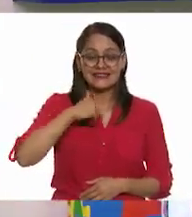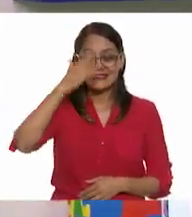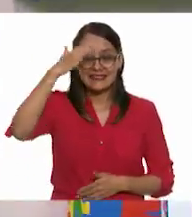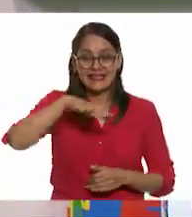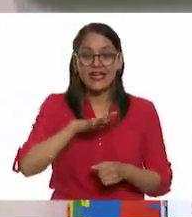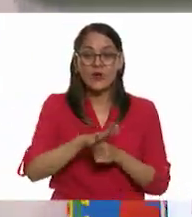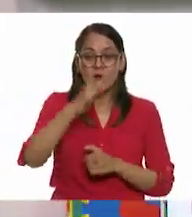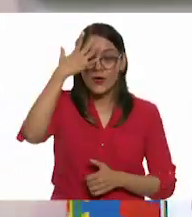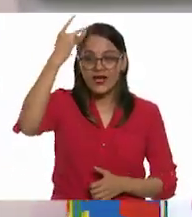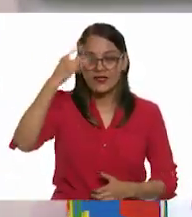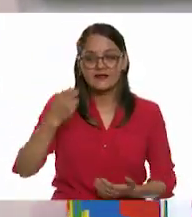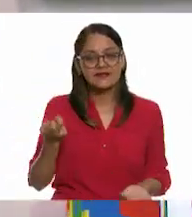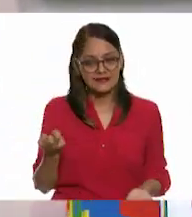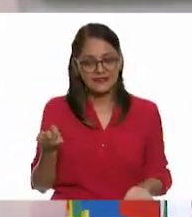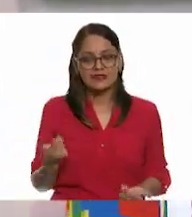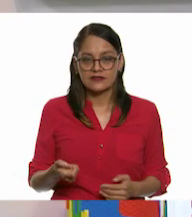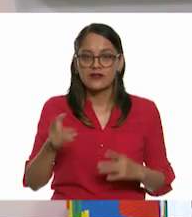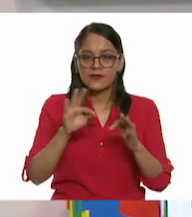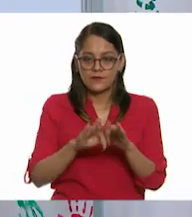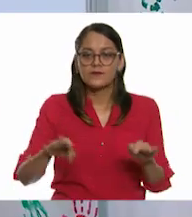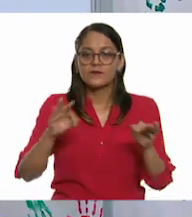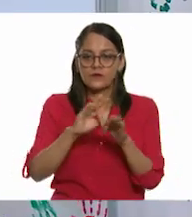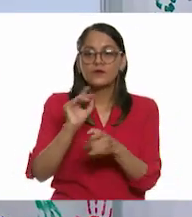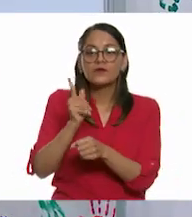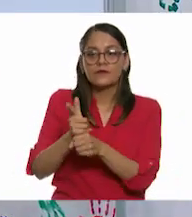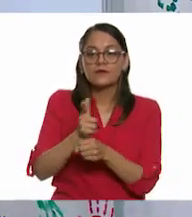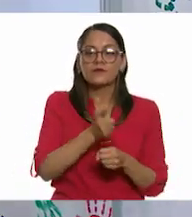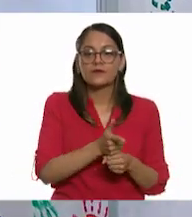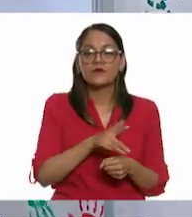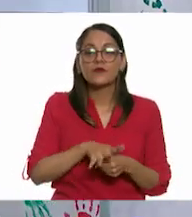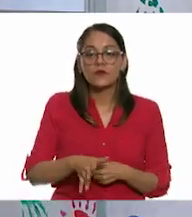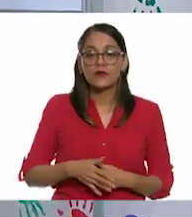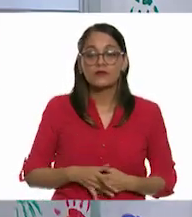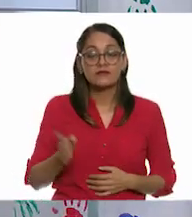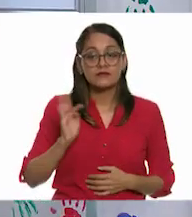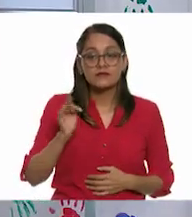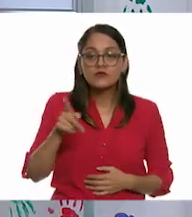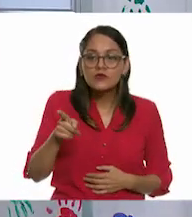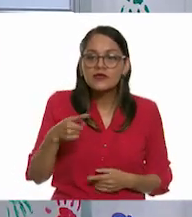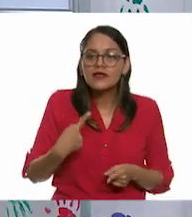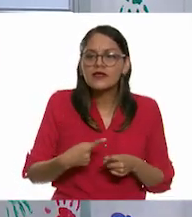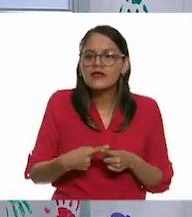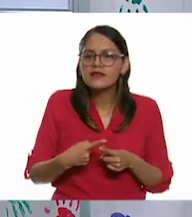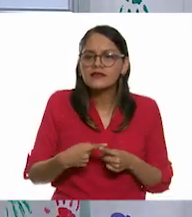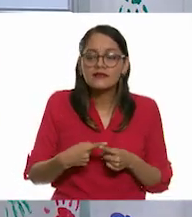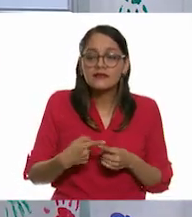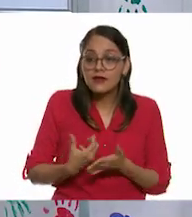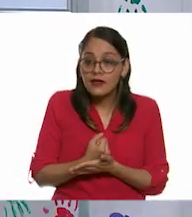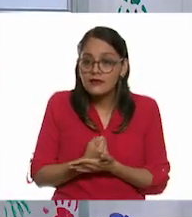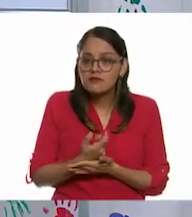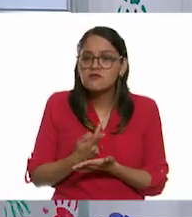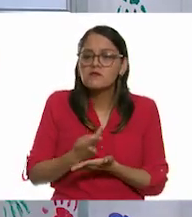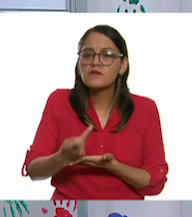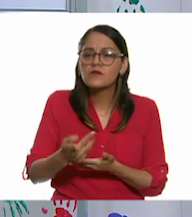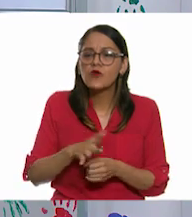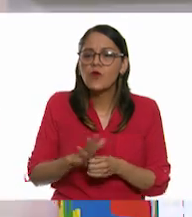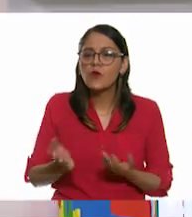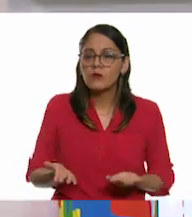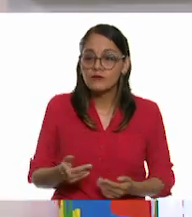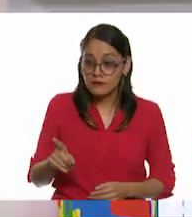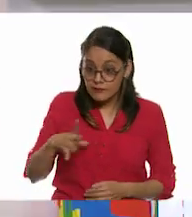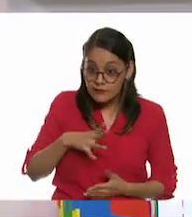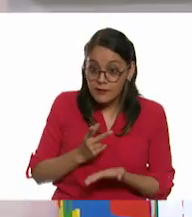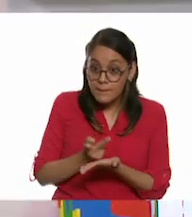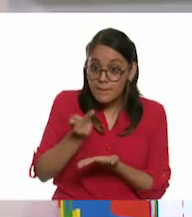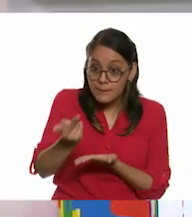saber de qué se trata. Exacto, Oscar. Y algo es muy importante identificar también, es a lo mejor, ¿qué va a ganar? Ah, hay un premio entonces.